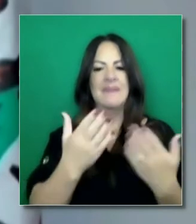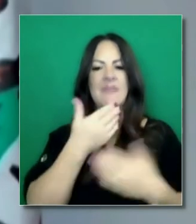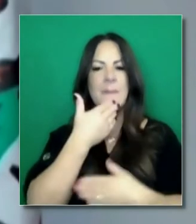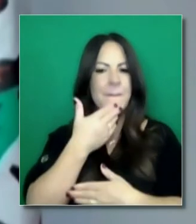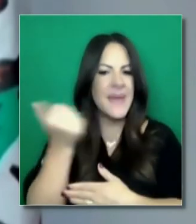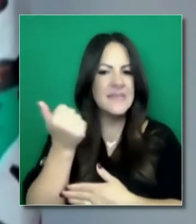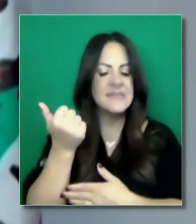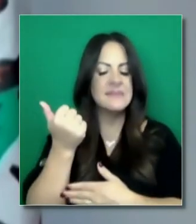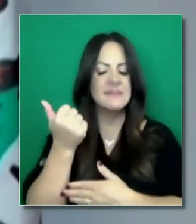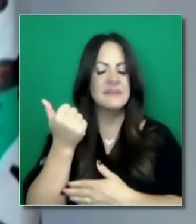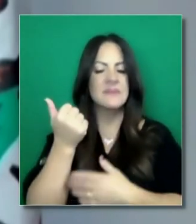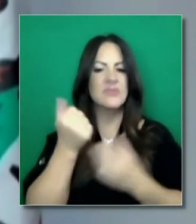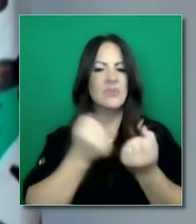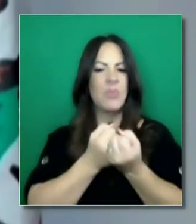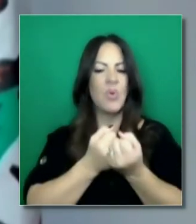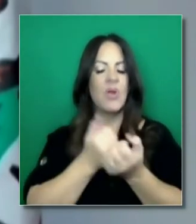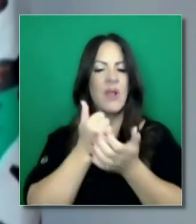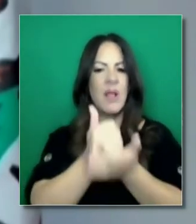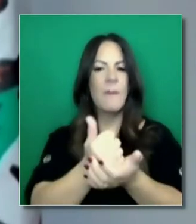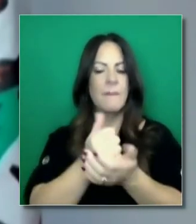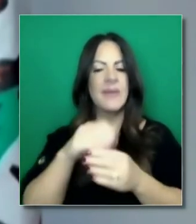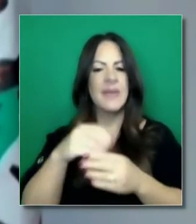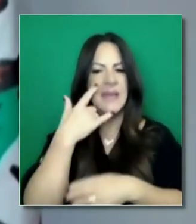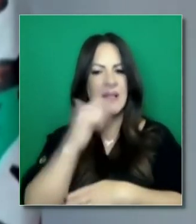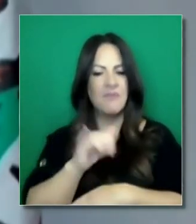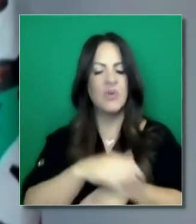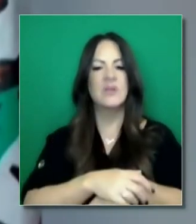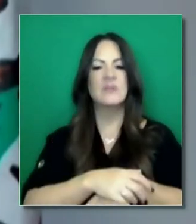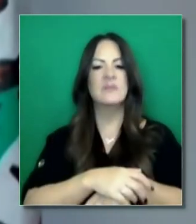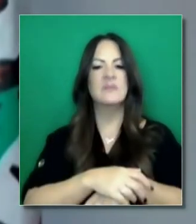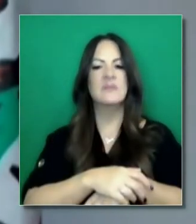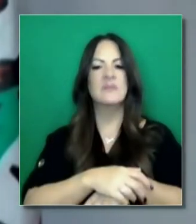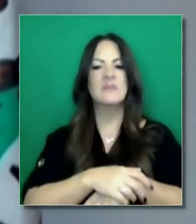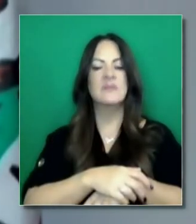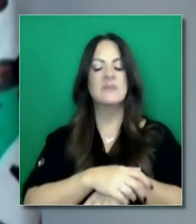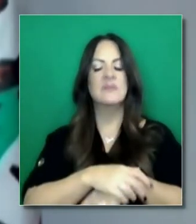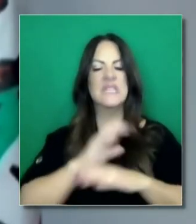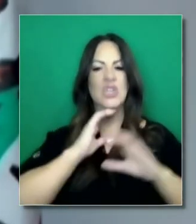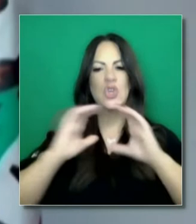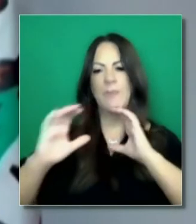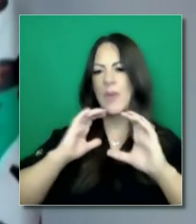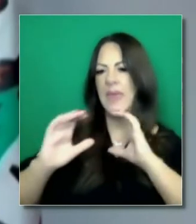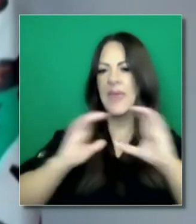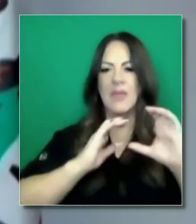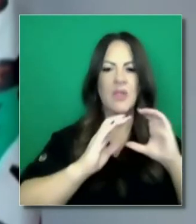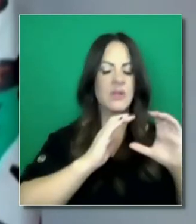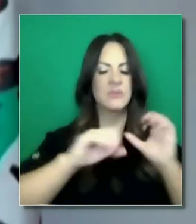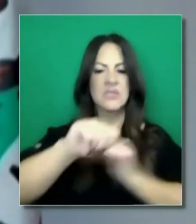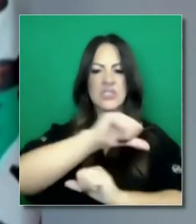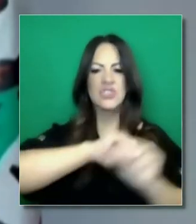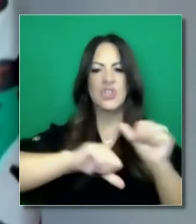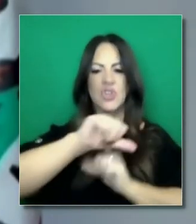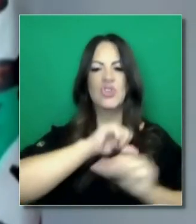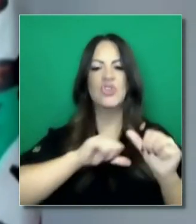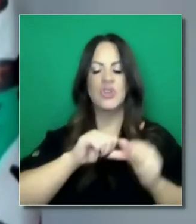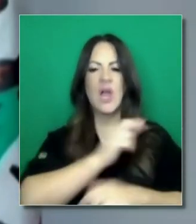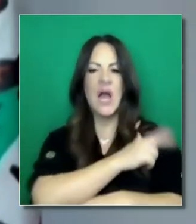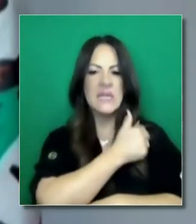mejor a favor de California. No estamos hablando de que cada hospital está aislado. Más bien estamos